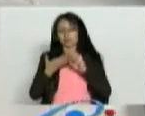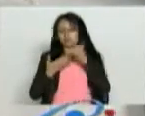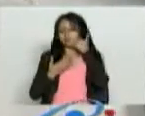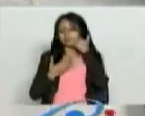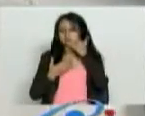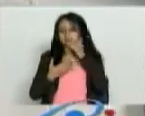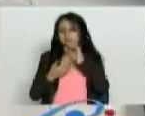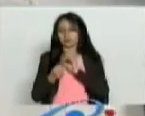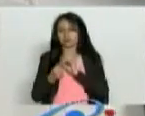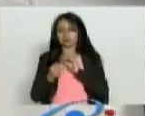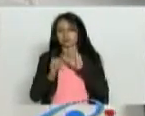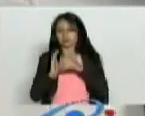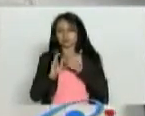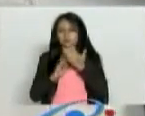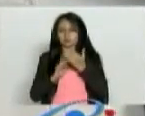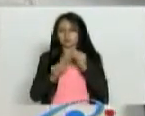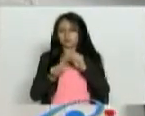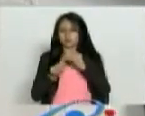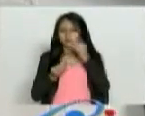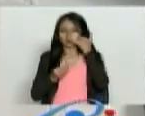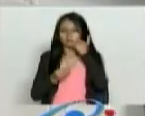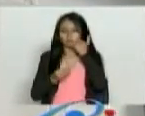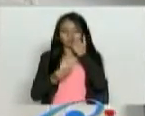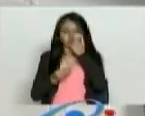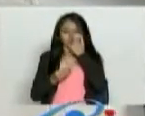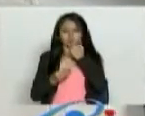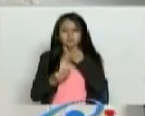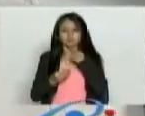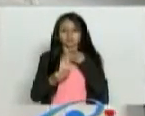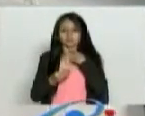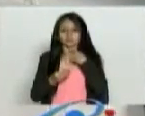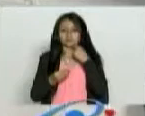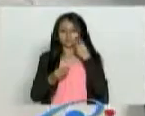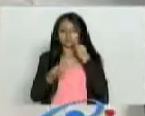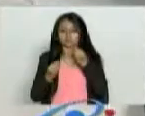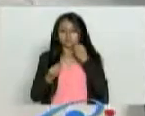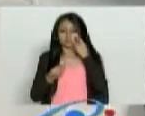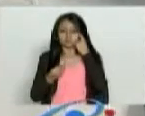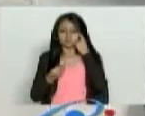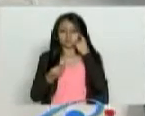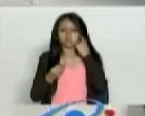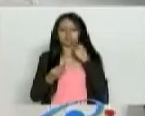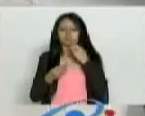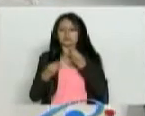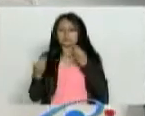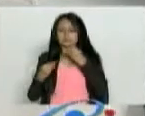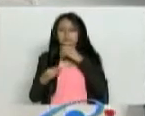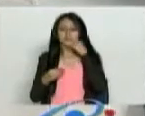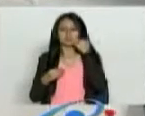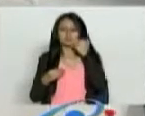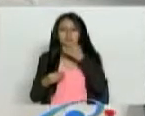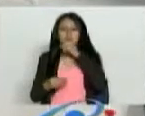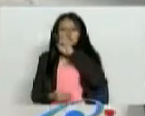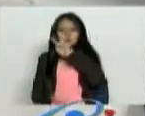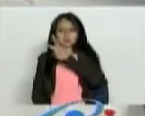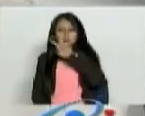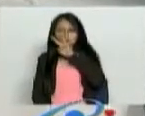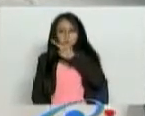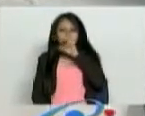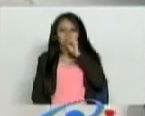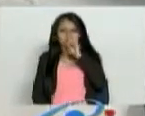celular. Después daremos los teléfonos. Después también voy a dar el del parque médico para que me separen las citas allá. Que es el 330